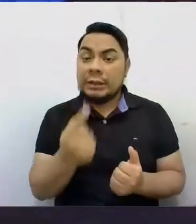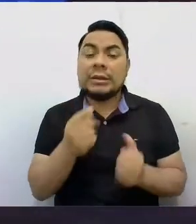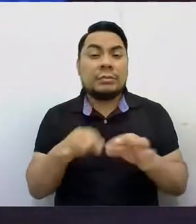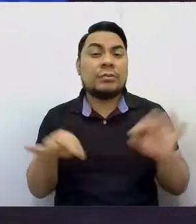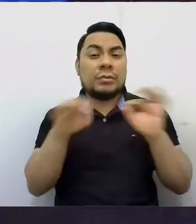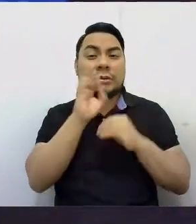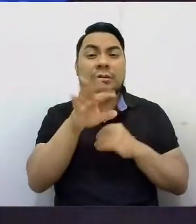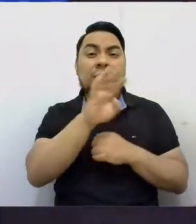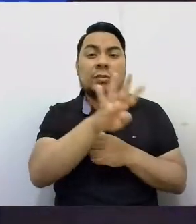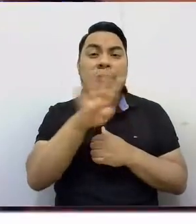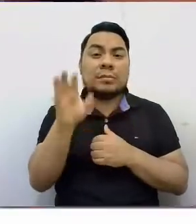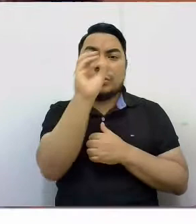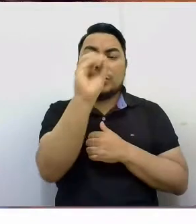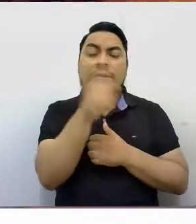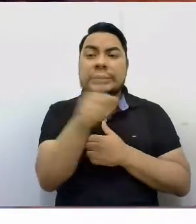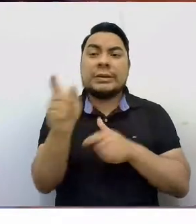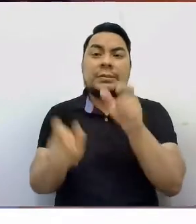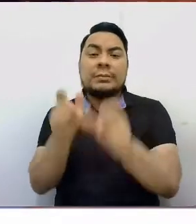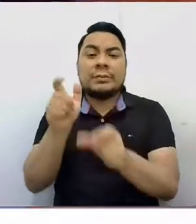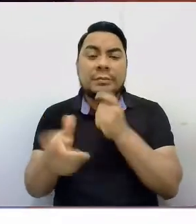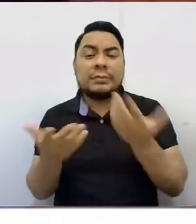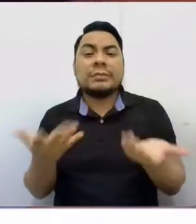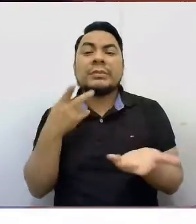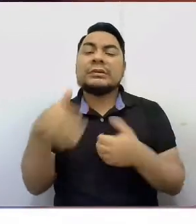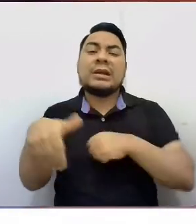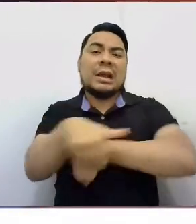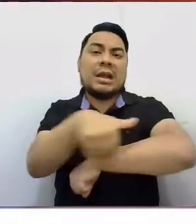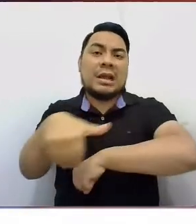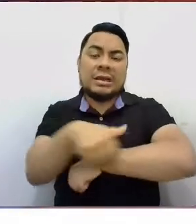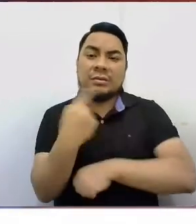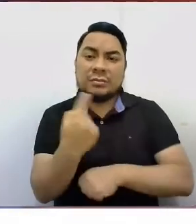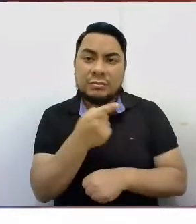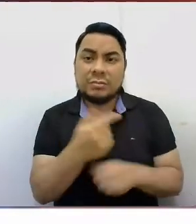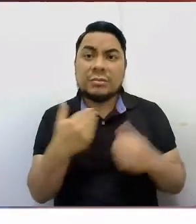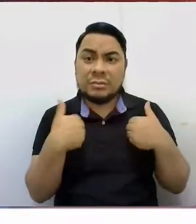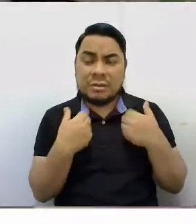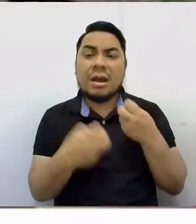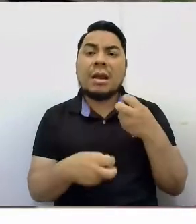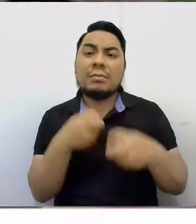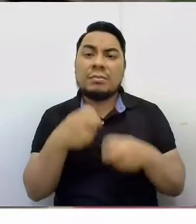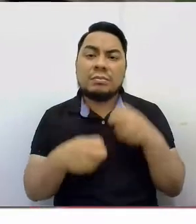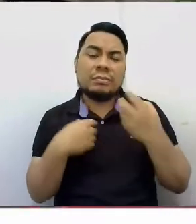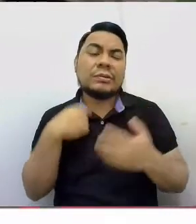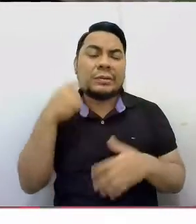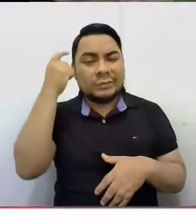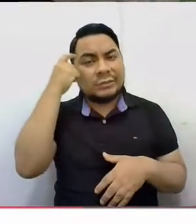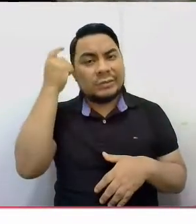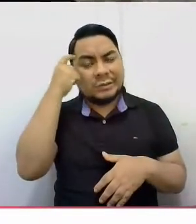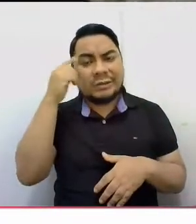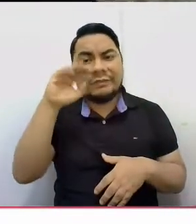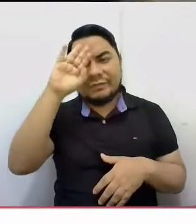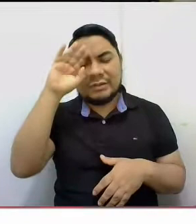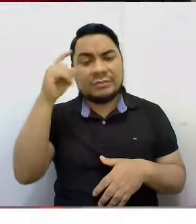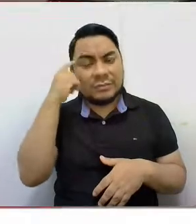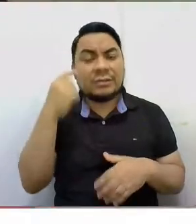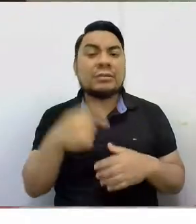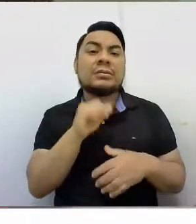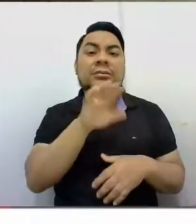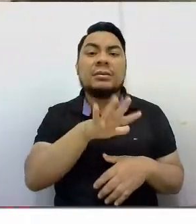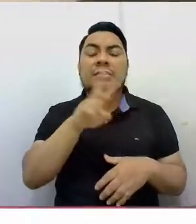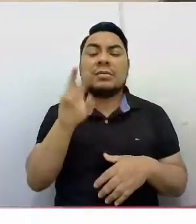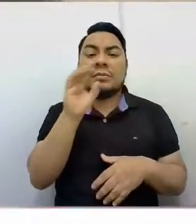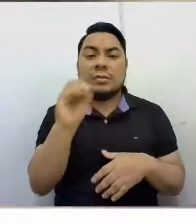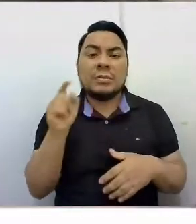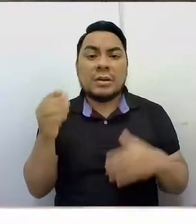de las personas en situación de calle cuentan con algún problema de salud mental. Además, el 52% son adultos